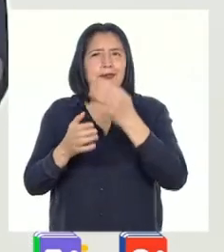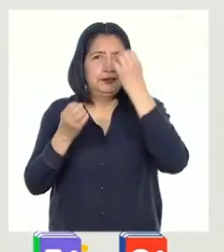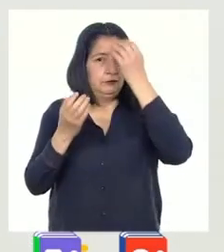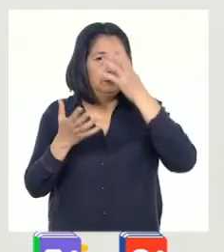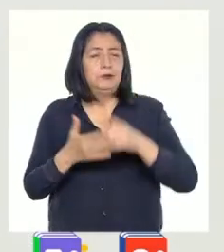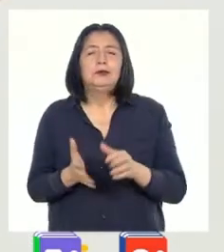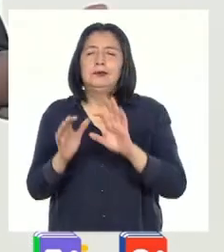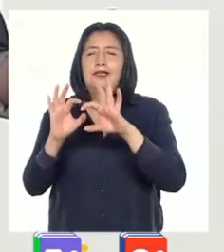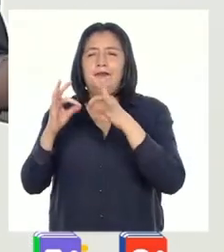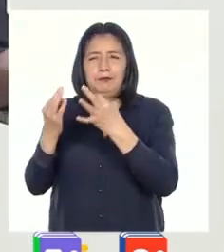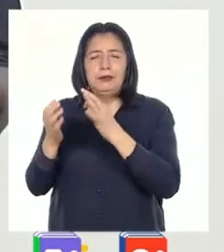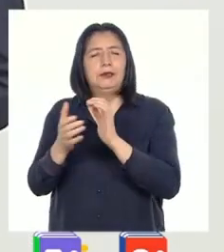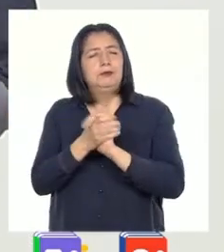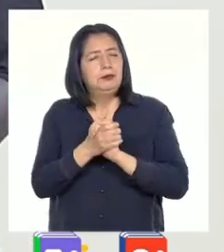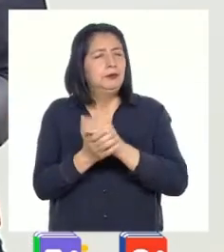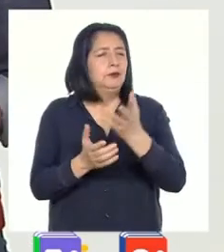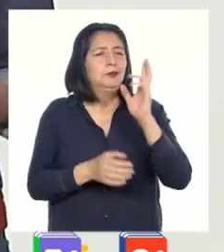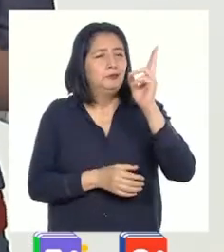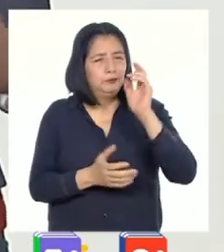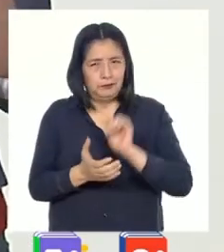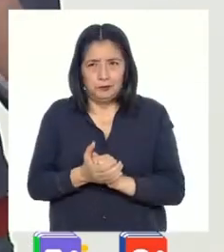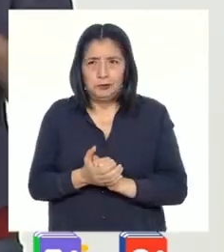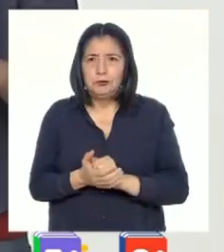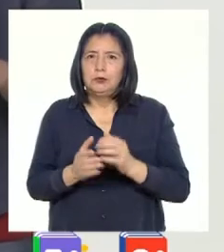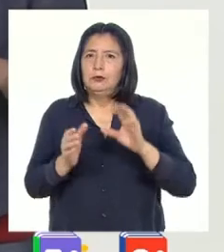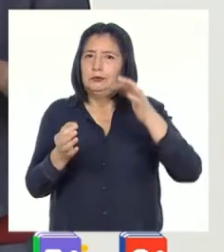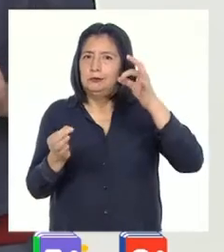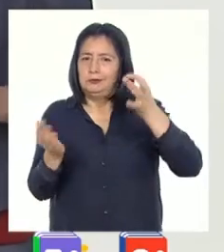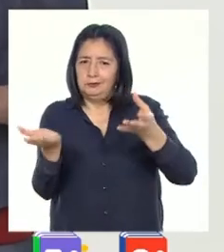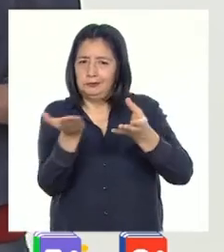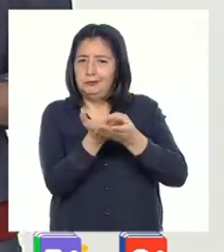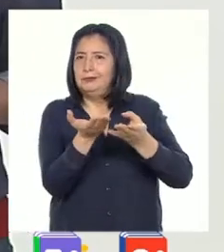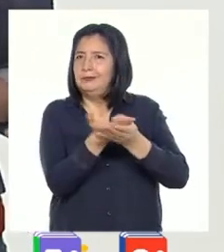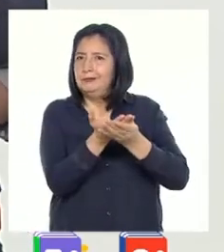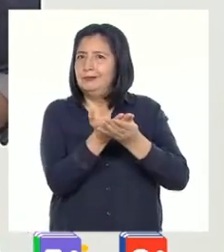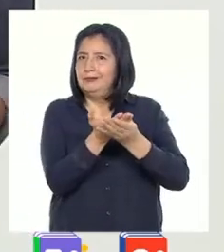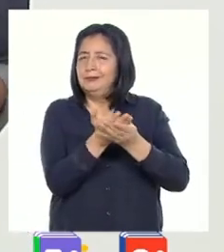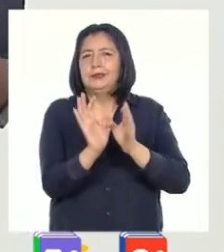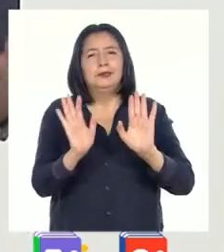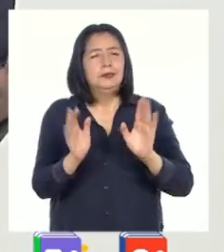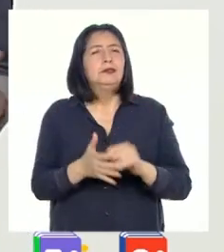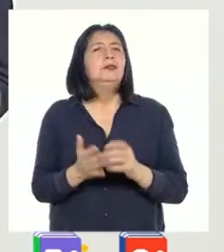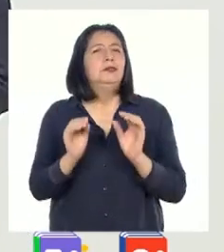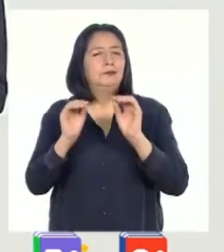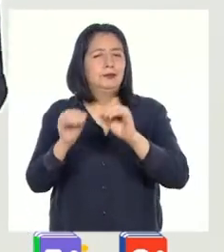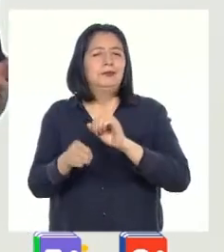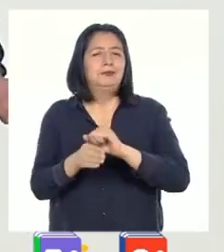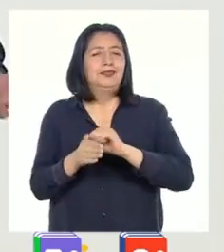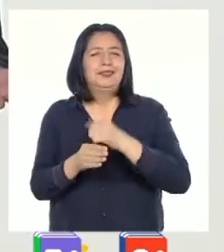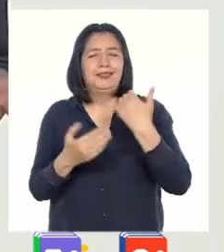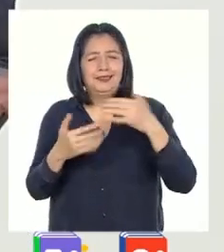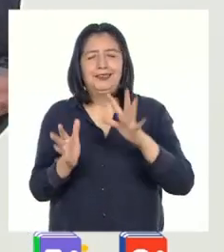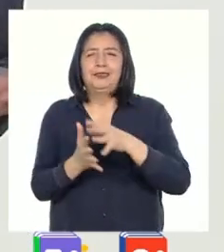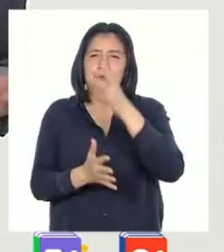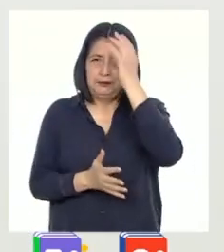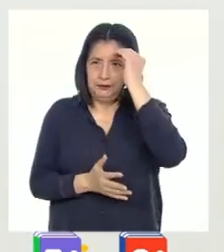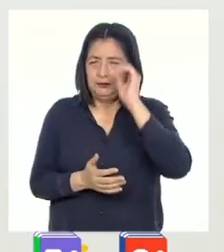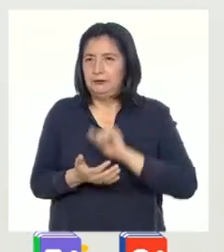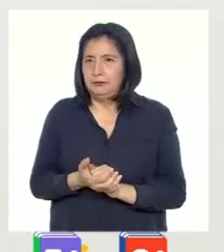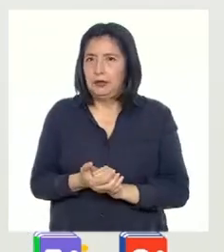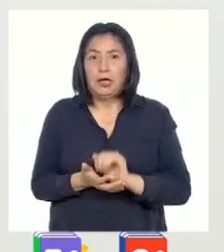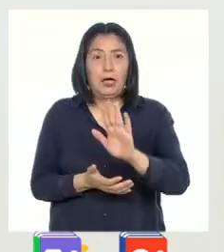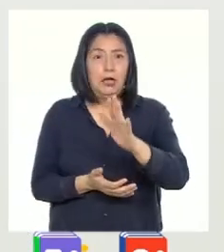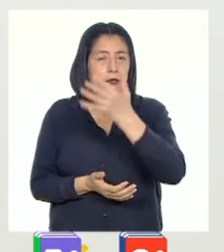información con sus familiares, compañeros y profesores. Guarden sus organizadores en sus portafolios y pongan en práctica todo lo que hemos aprendido.